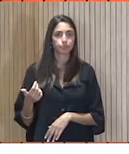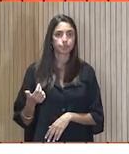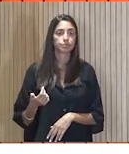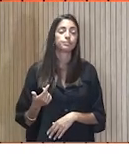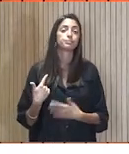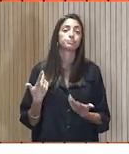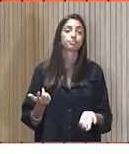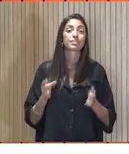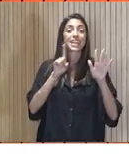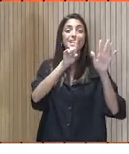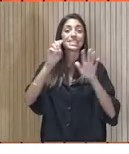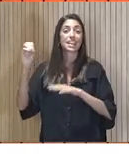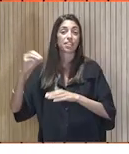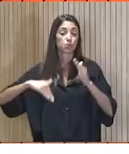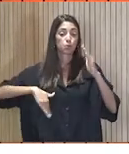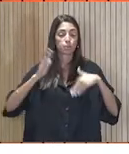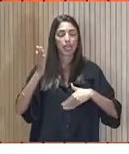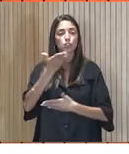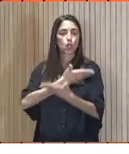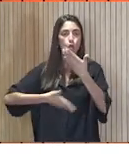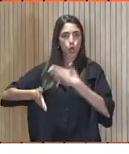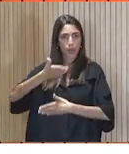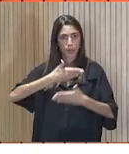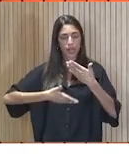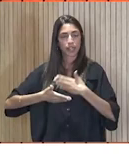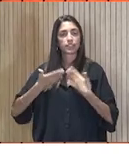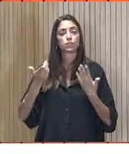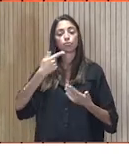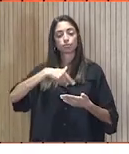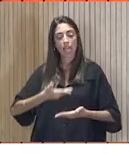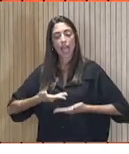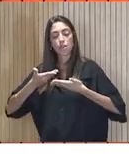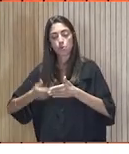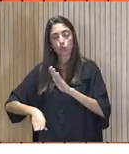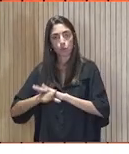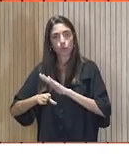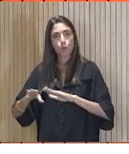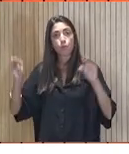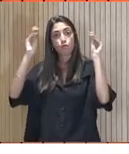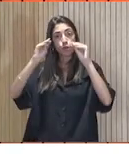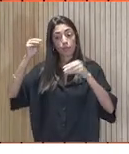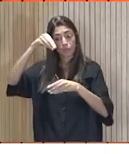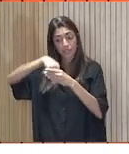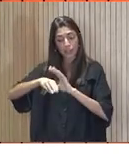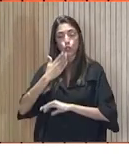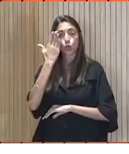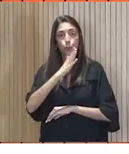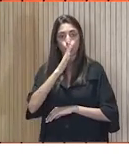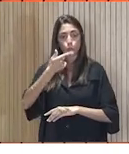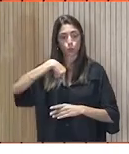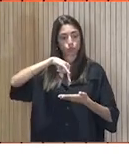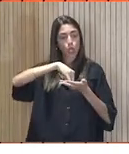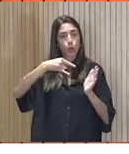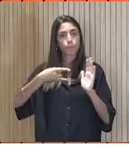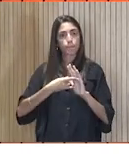que colaboran permanentemente. Queremos seguir ayudando, por ejemplo, a la formación en los colegios. Tenemos un plan de formación en los